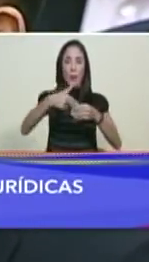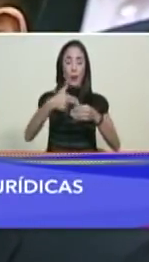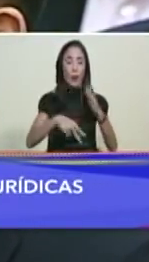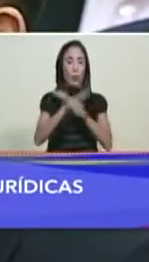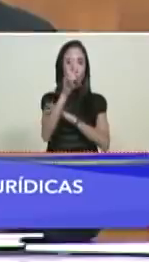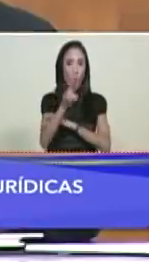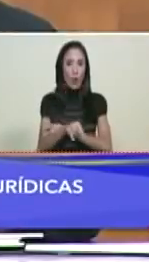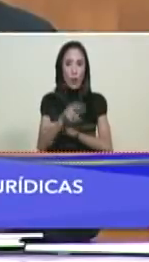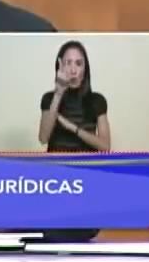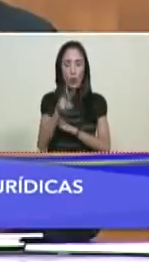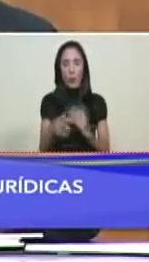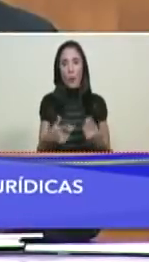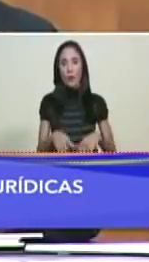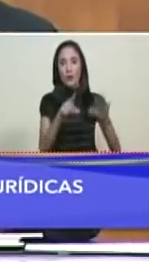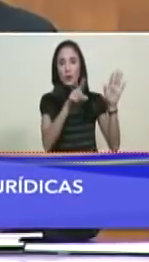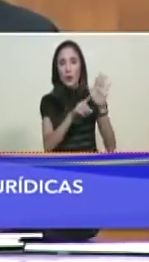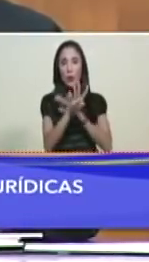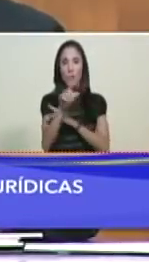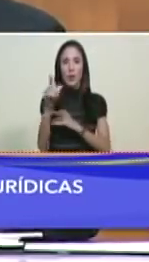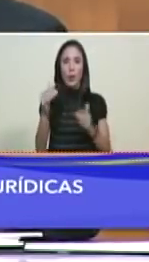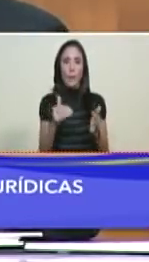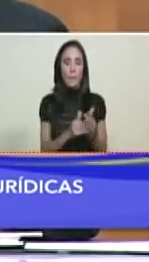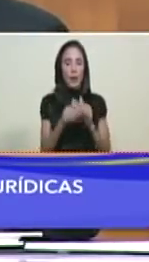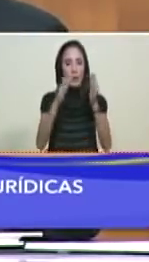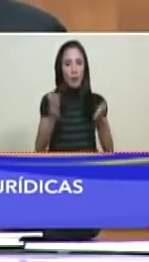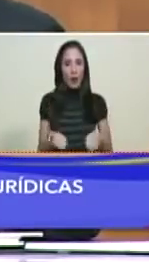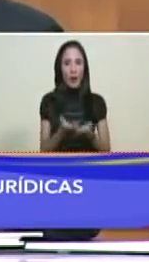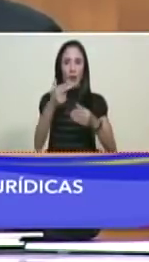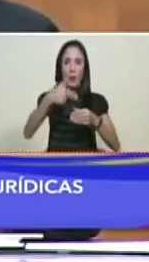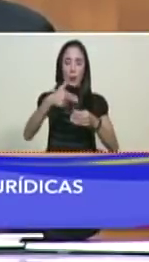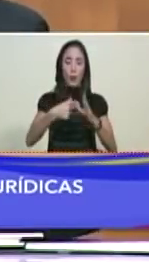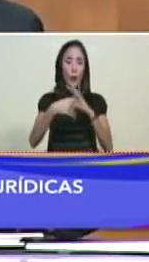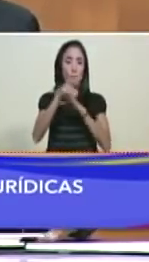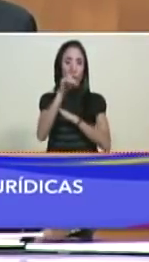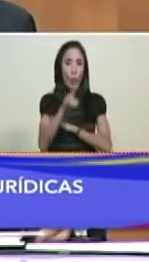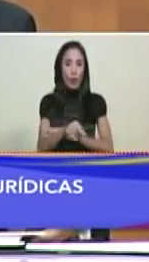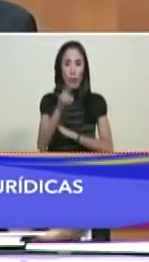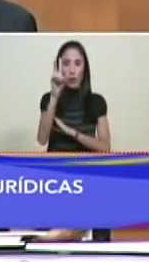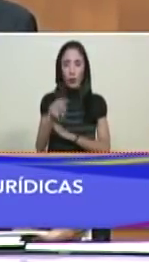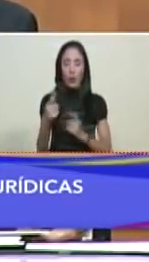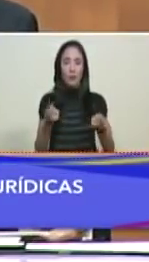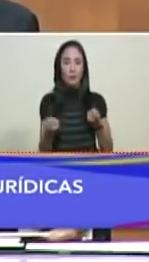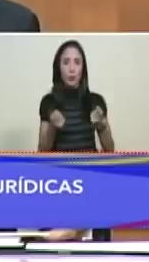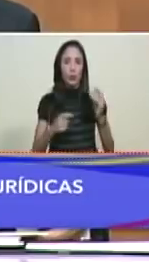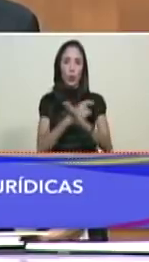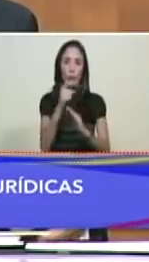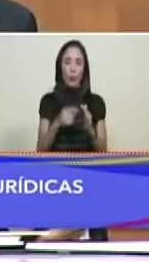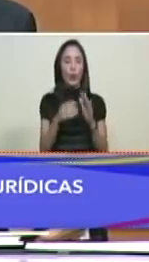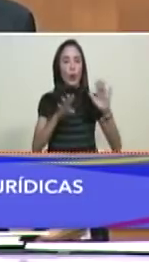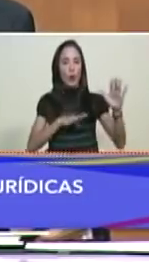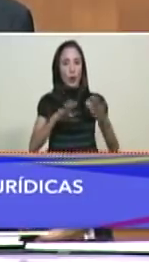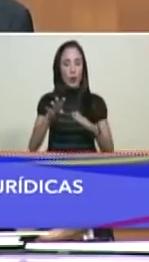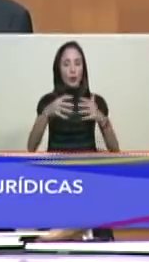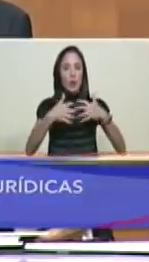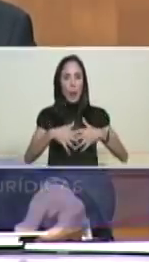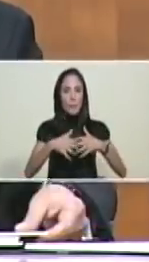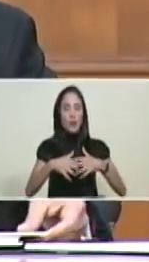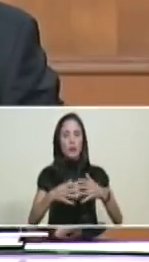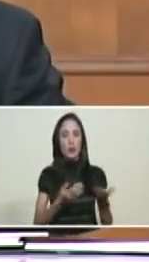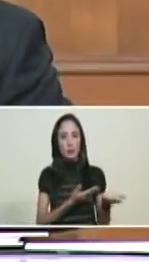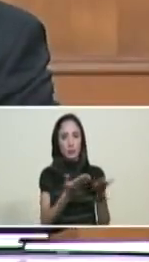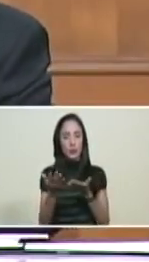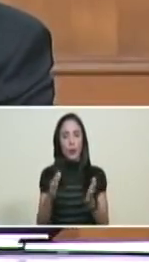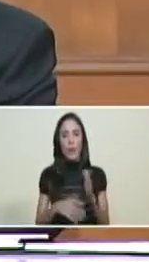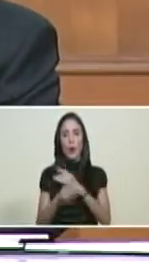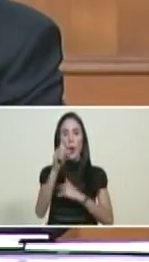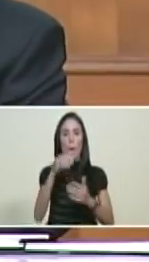incremento de 641 mil barriles diarios y llevaremos estos 14 campos a 1